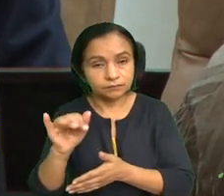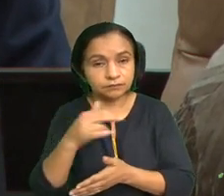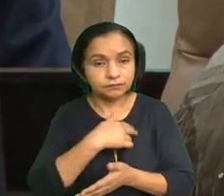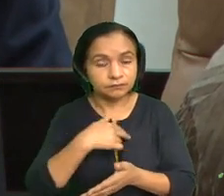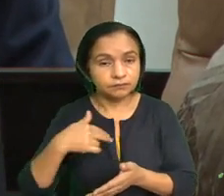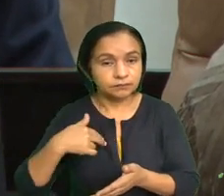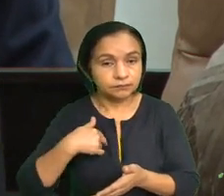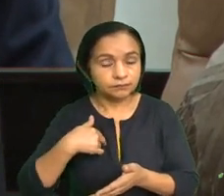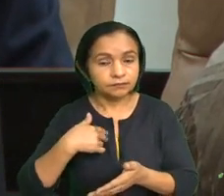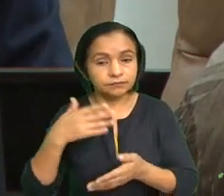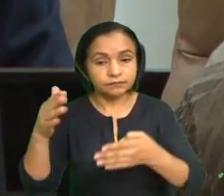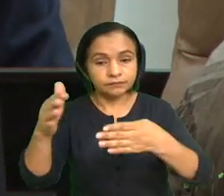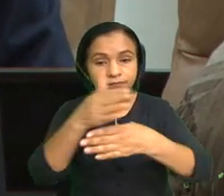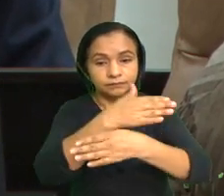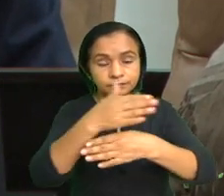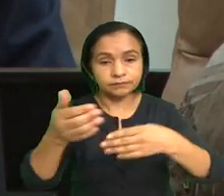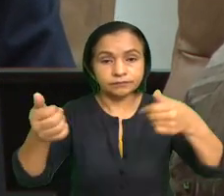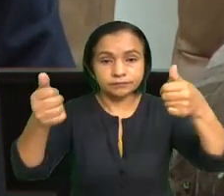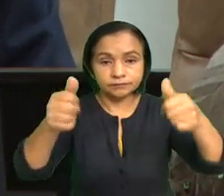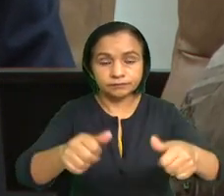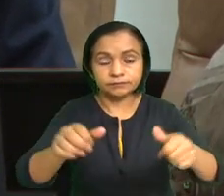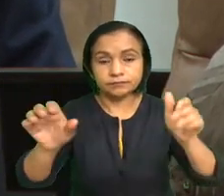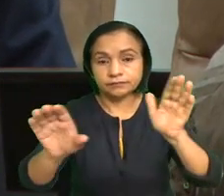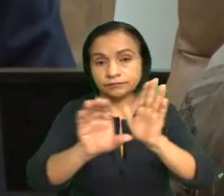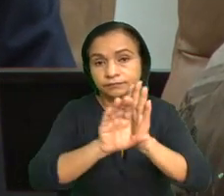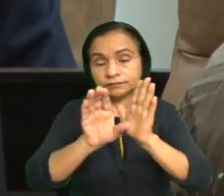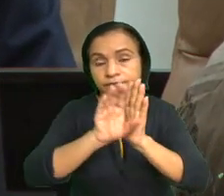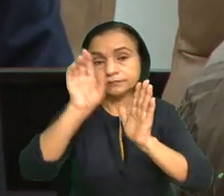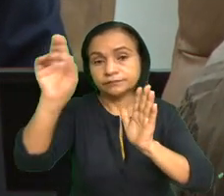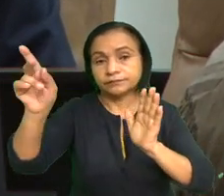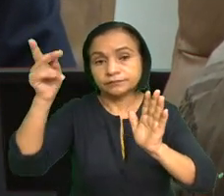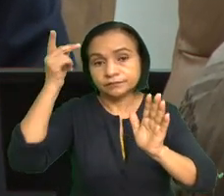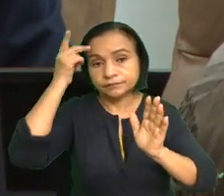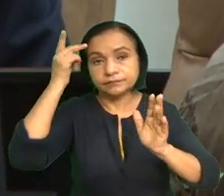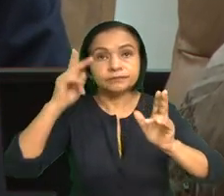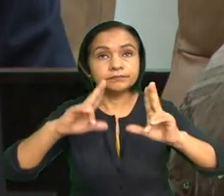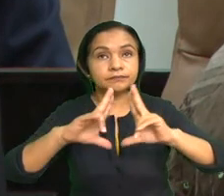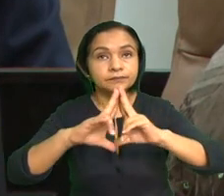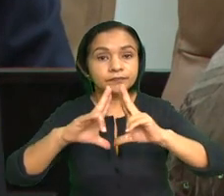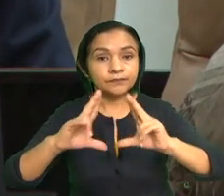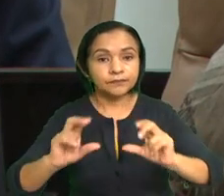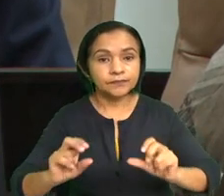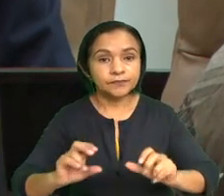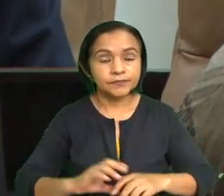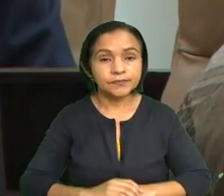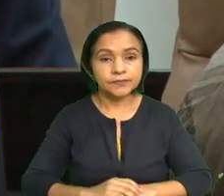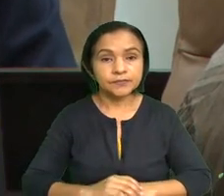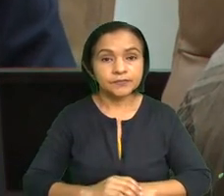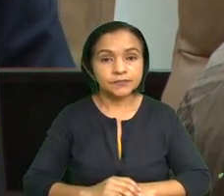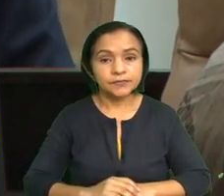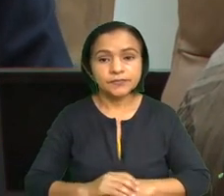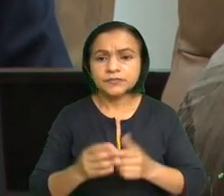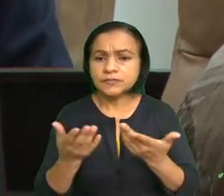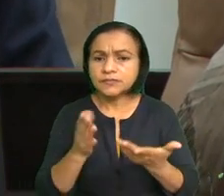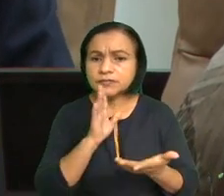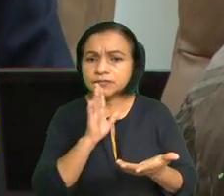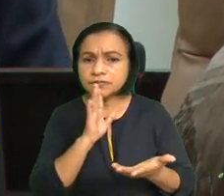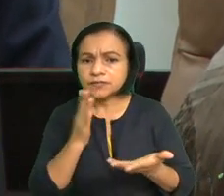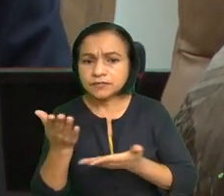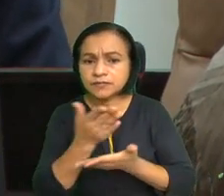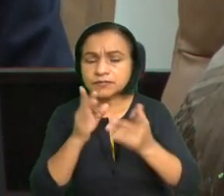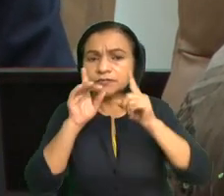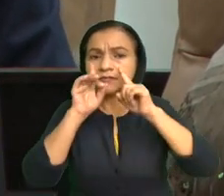con las disposiciones de la Constitución Política de la República de Nicaragua relacionada a la